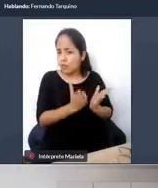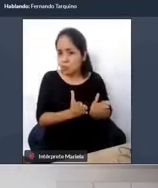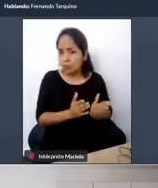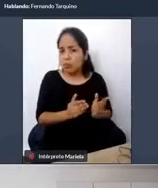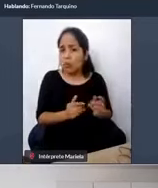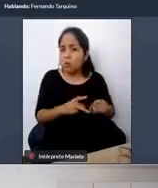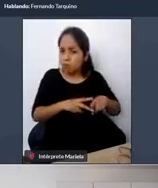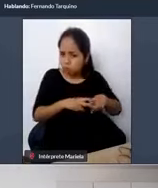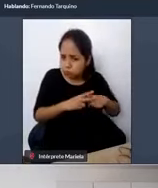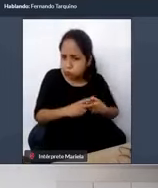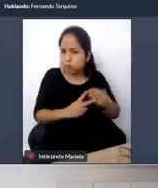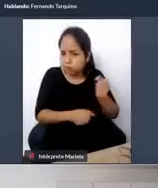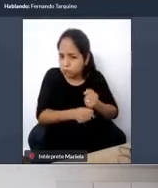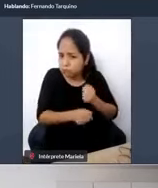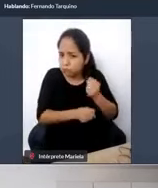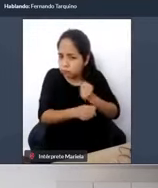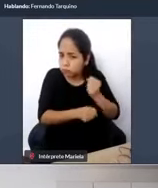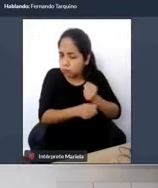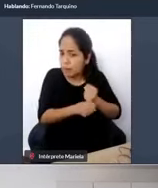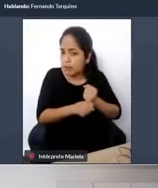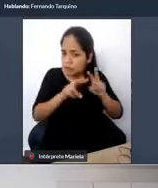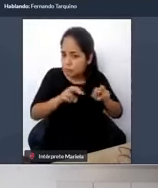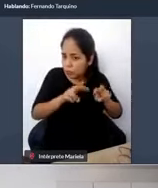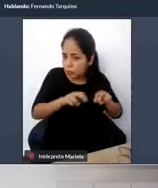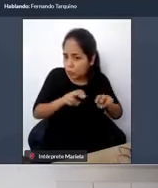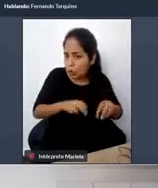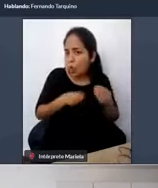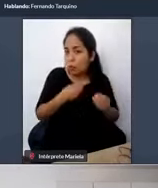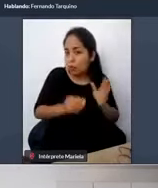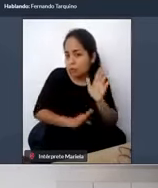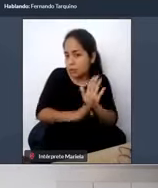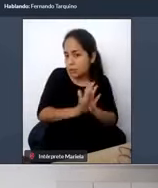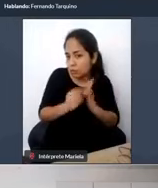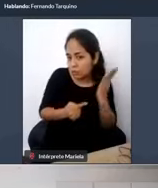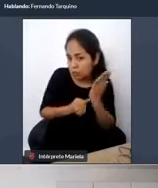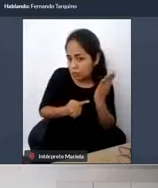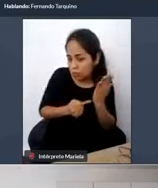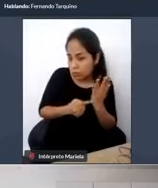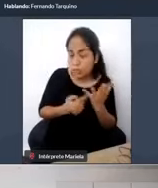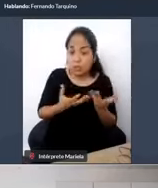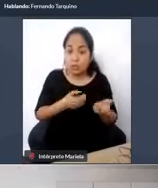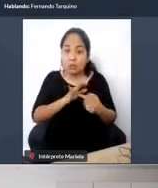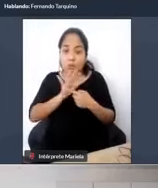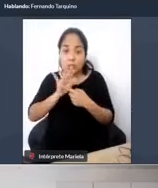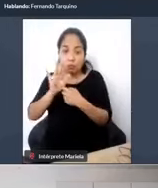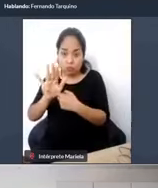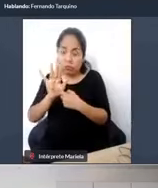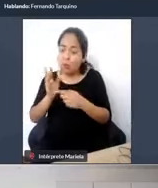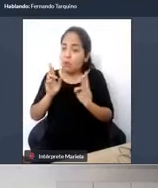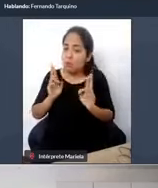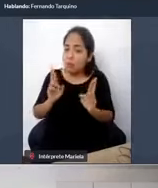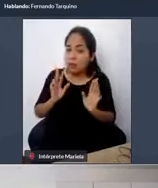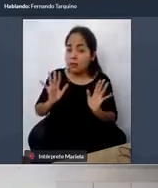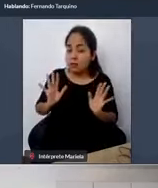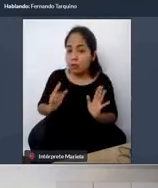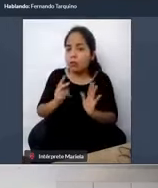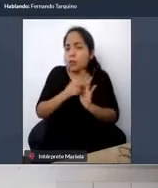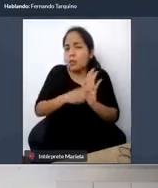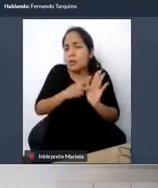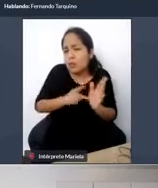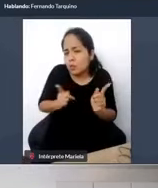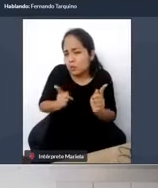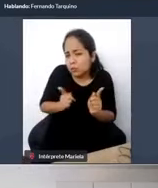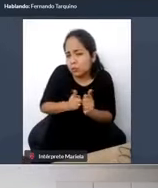trabajar este tipo de desarrollo de software. Les voy a presentar, ojalá que, es un video muy chiquitito, algunos